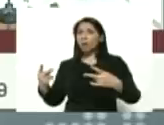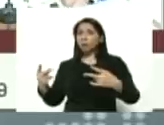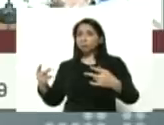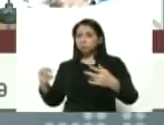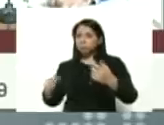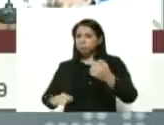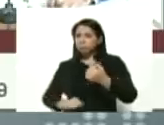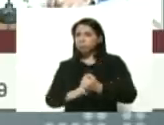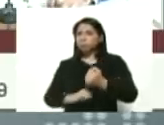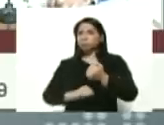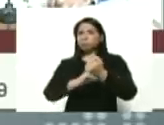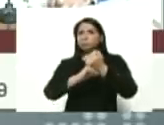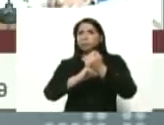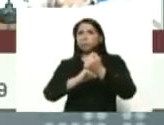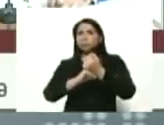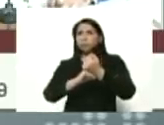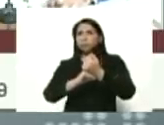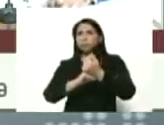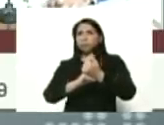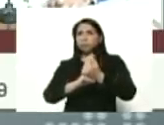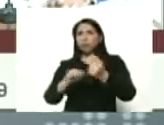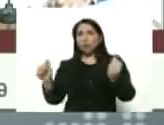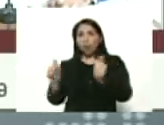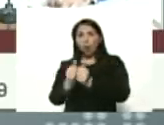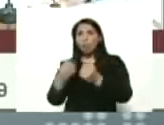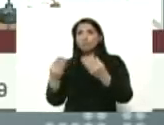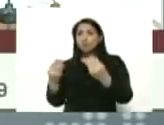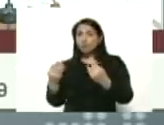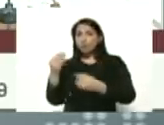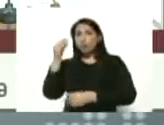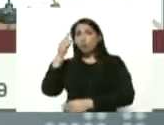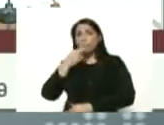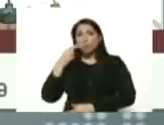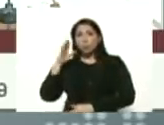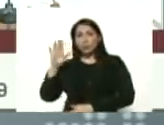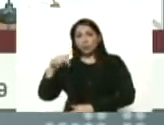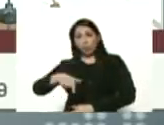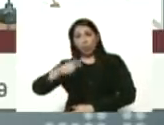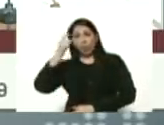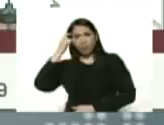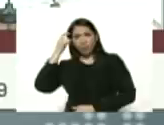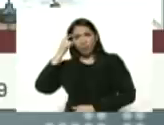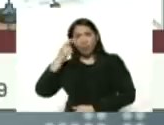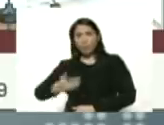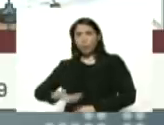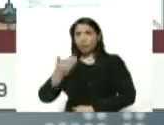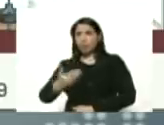impulso con mucho compromiso fíjense ustedes el día de hoy es importante quiero